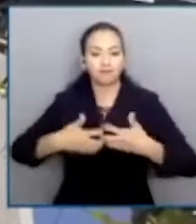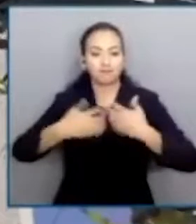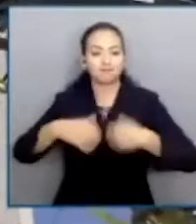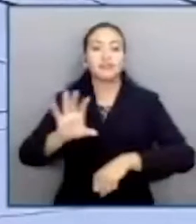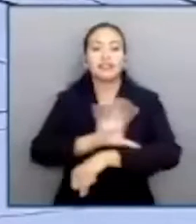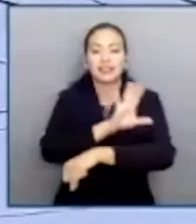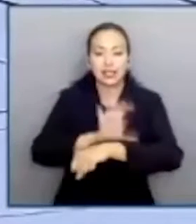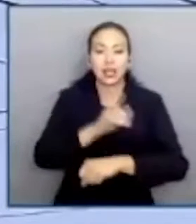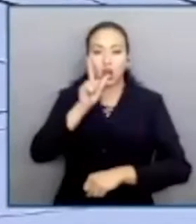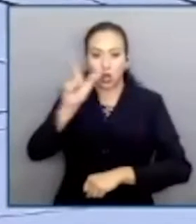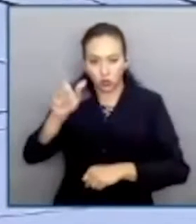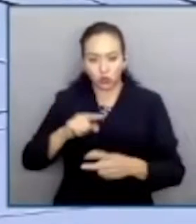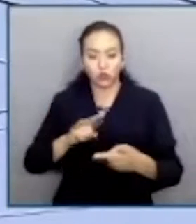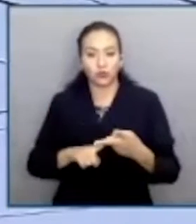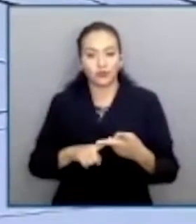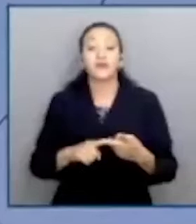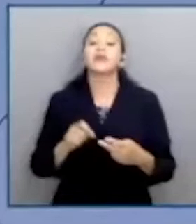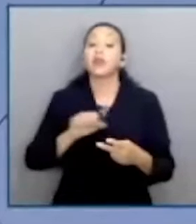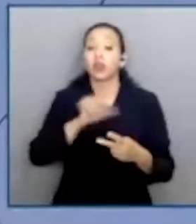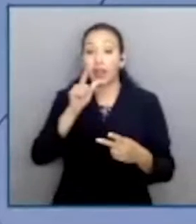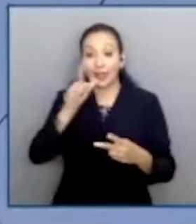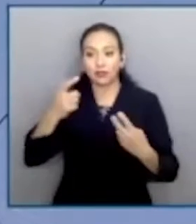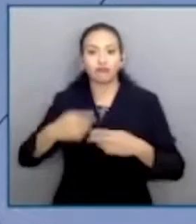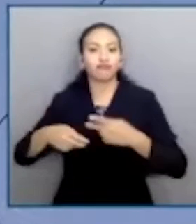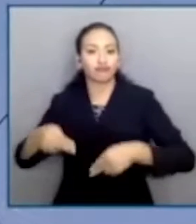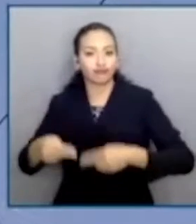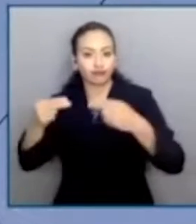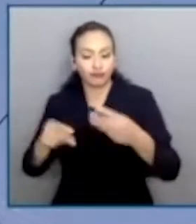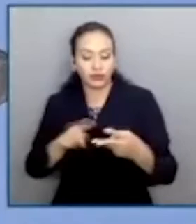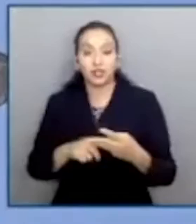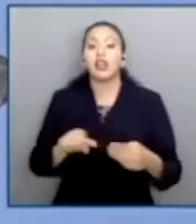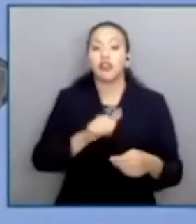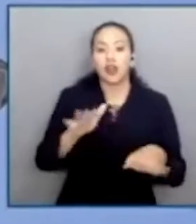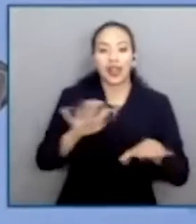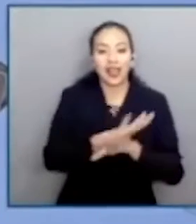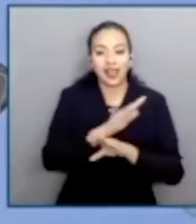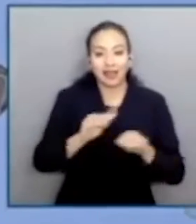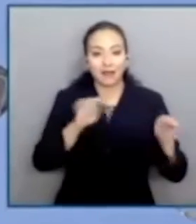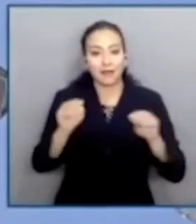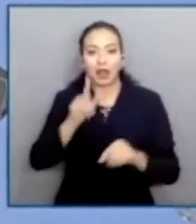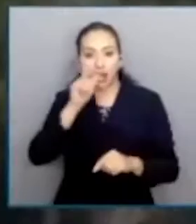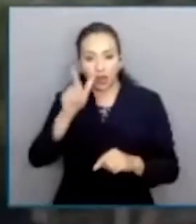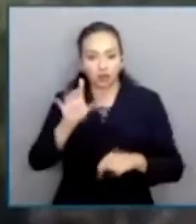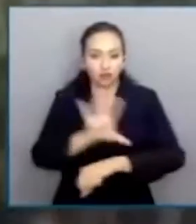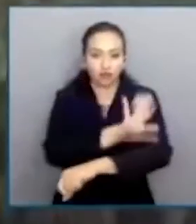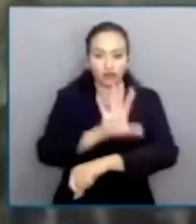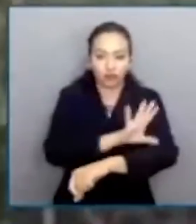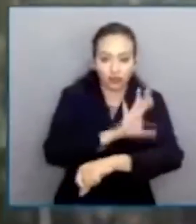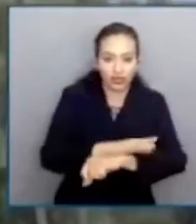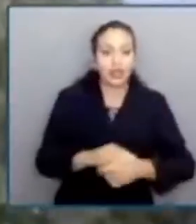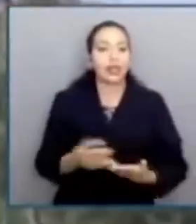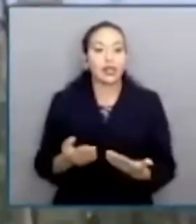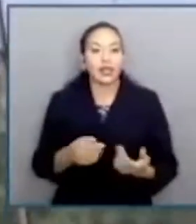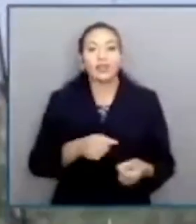mercado eléctrico mayorista y que cambiaron el orden para el despacho de energía eléctrica, eliminaron la obligación de celebrar subastas para